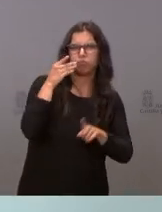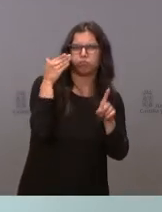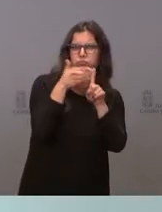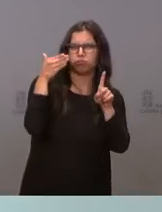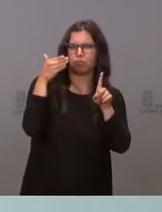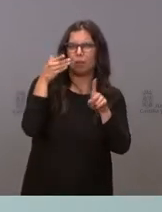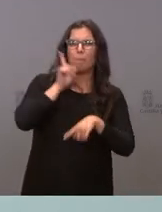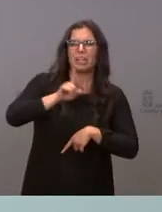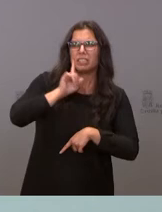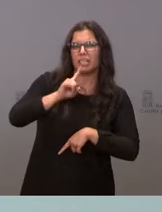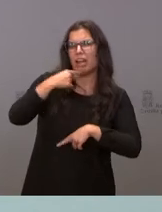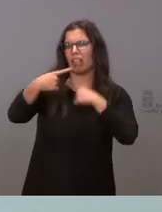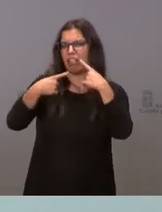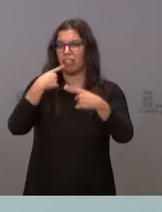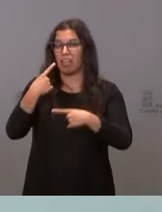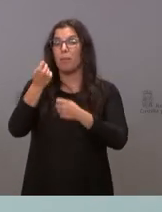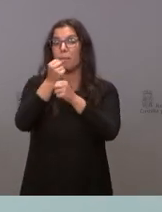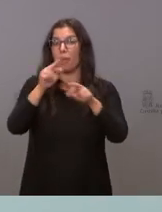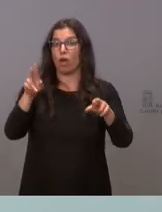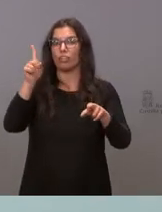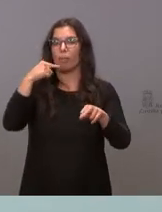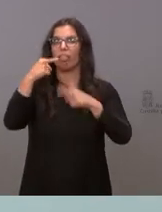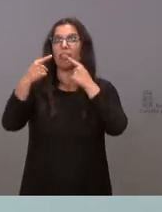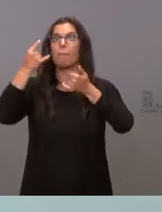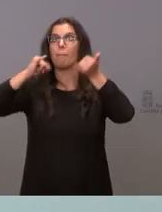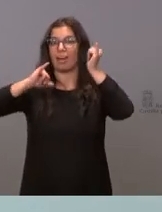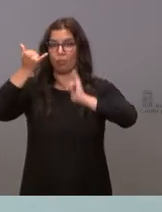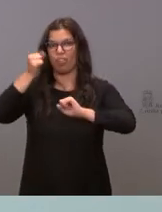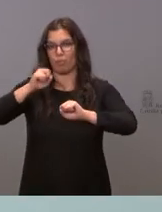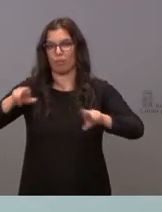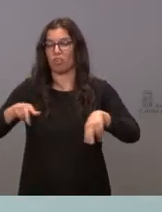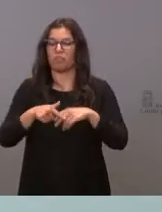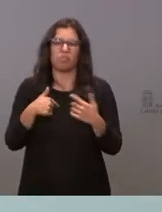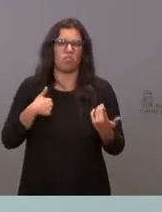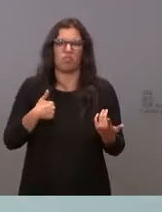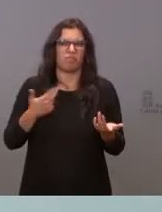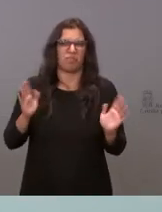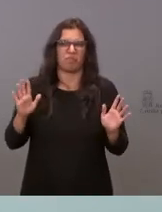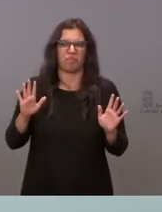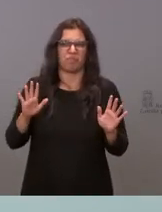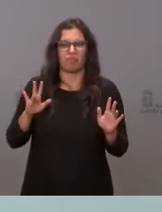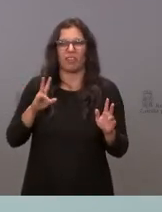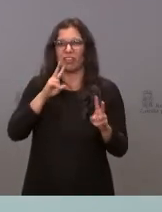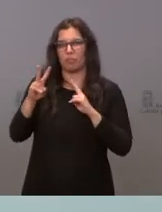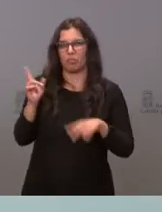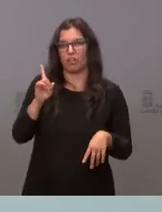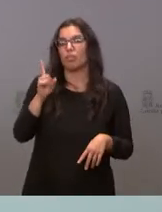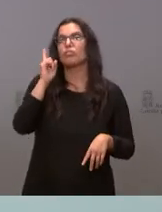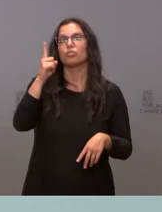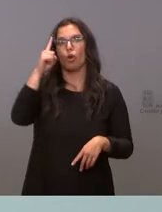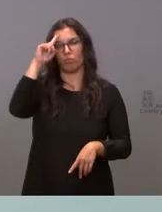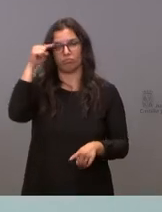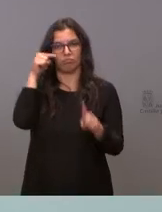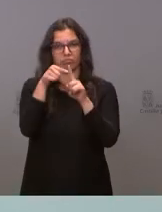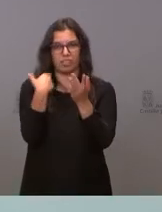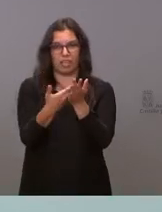e incluso algo todavía mucho peor, las manipulaciones. Yo no voy a entrar, simplemente voy a ir a los hechos.